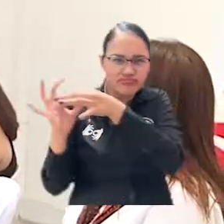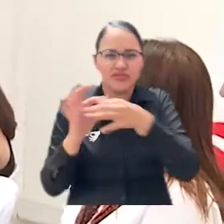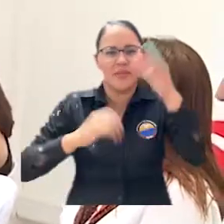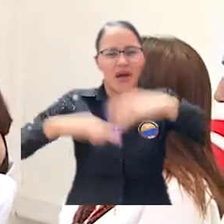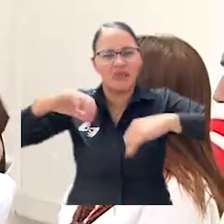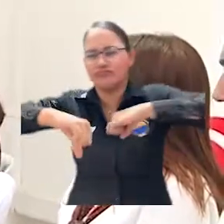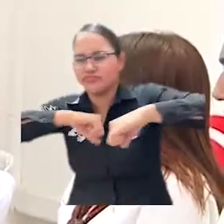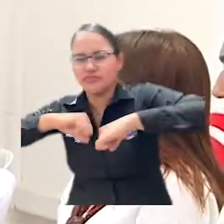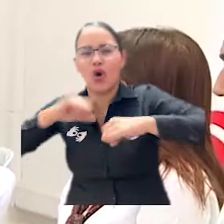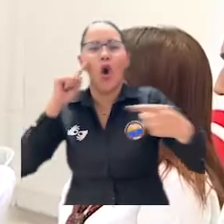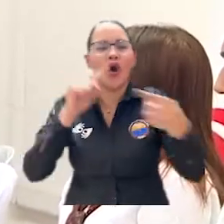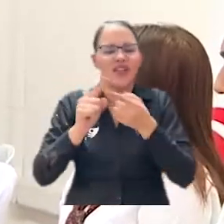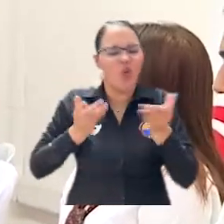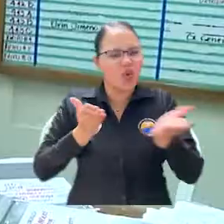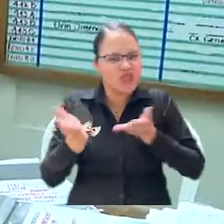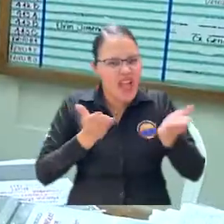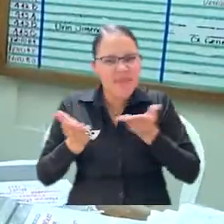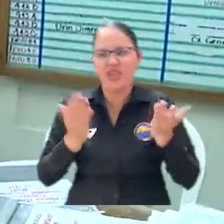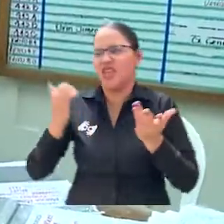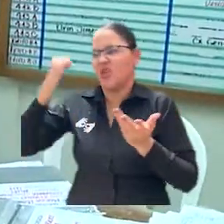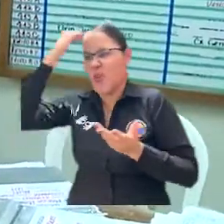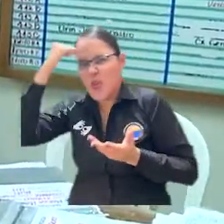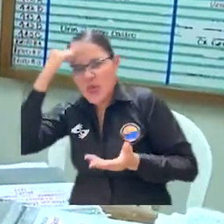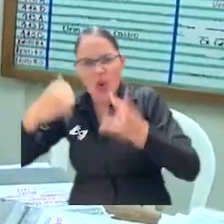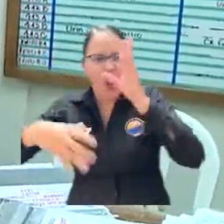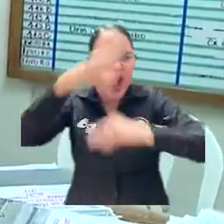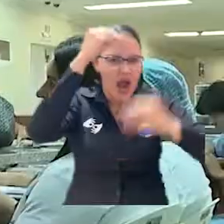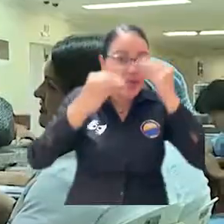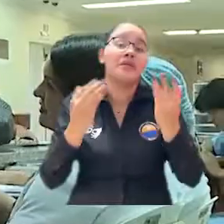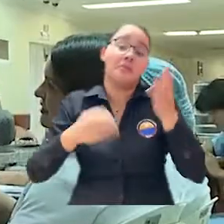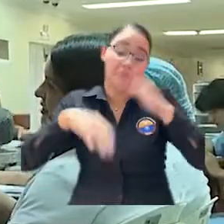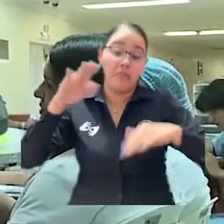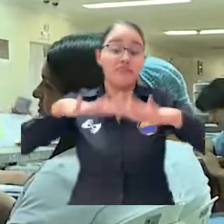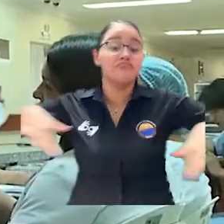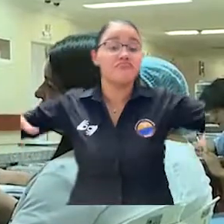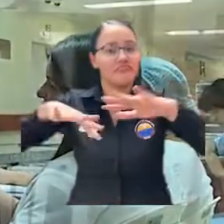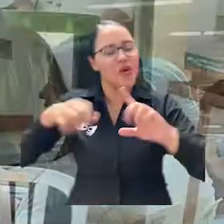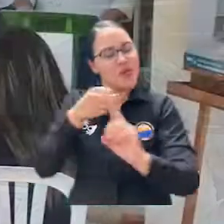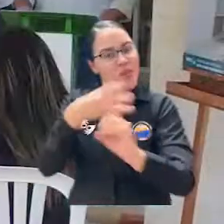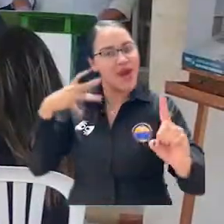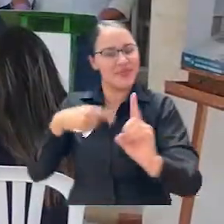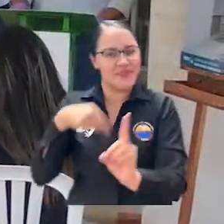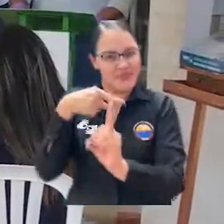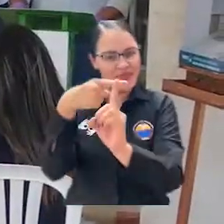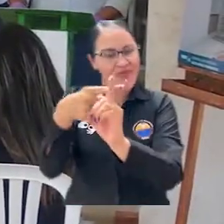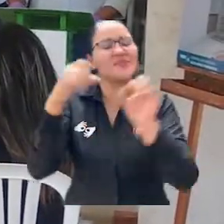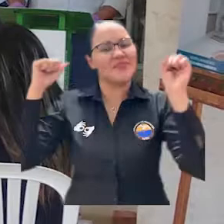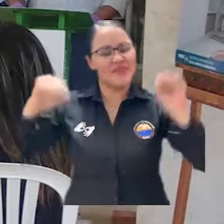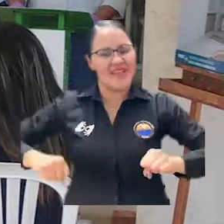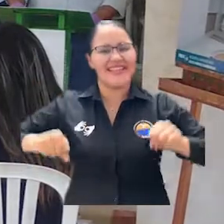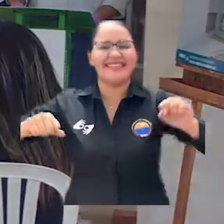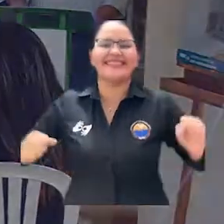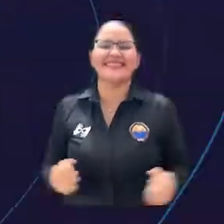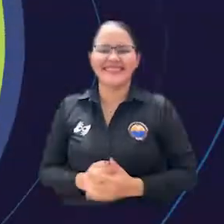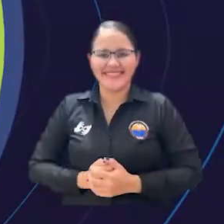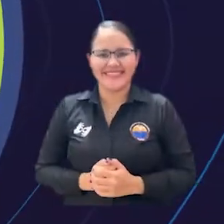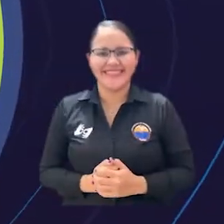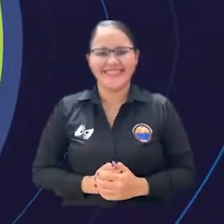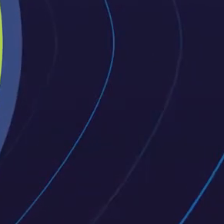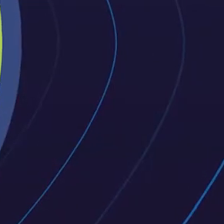consiste en efectuar un proceso de cooperación docencia-servicios con impacto positivo en la población.